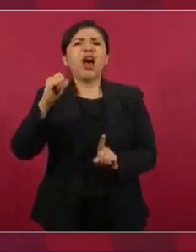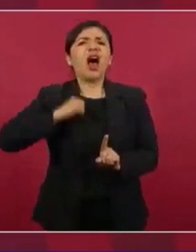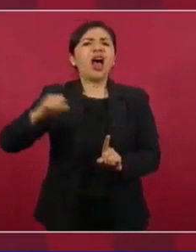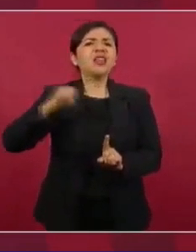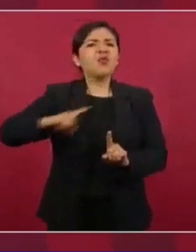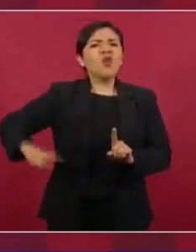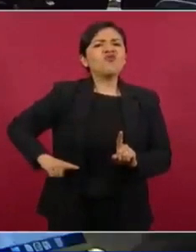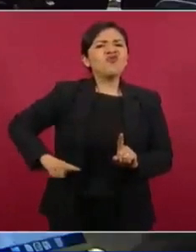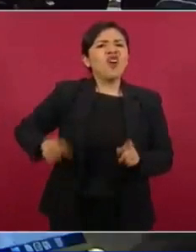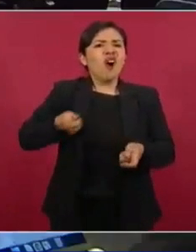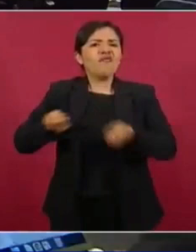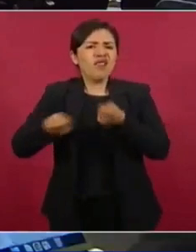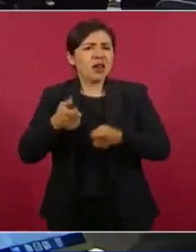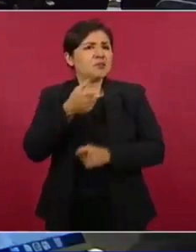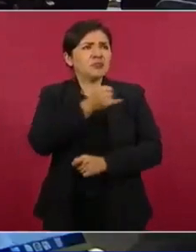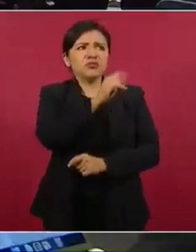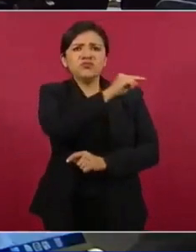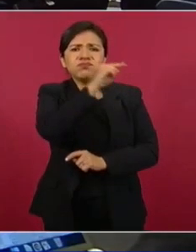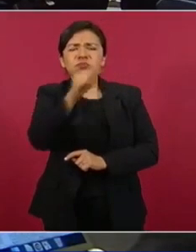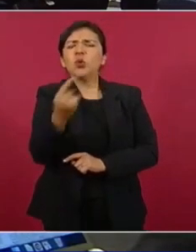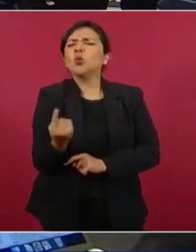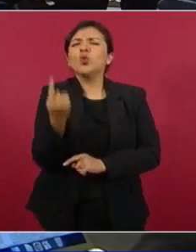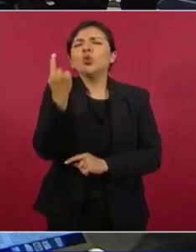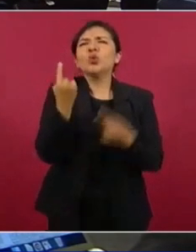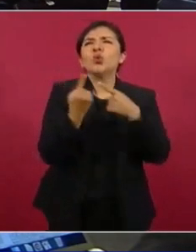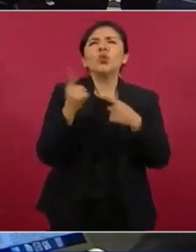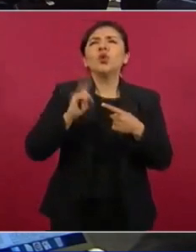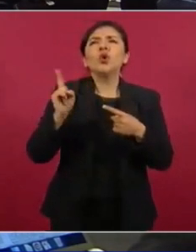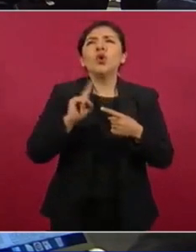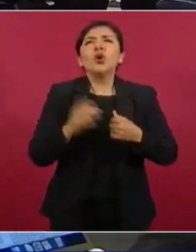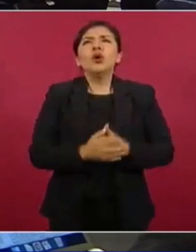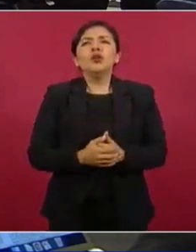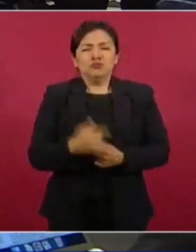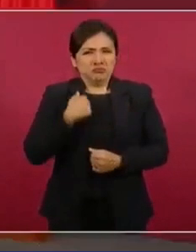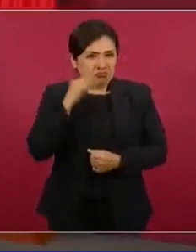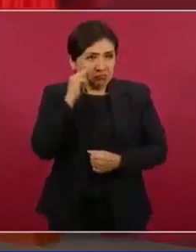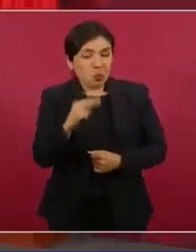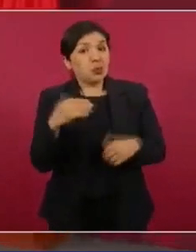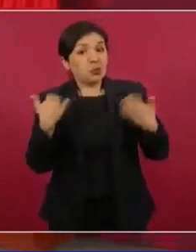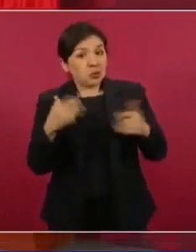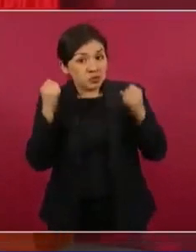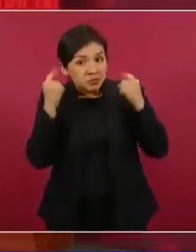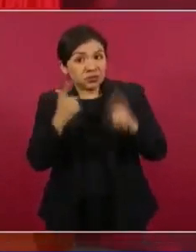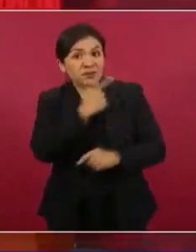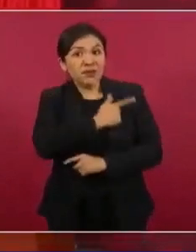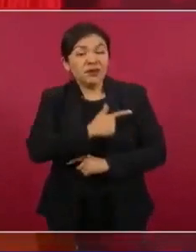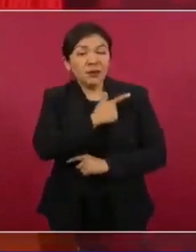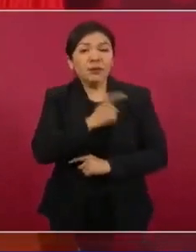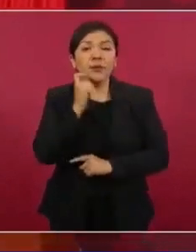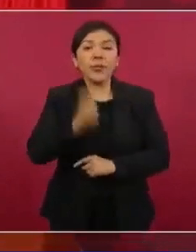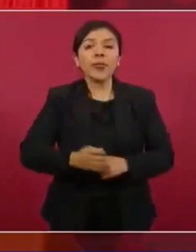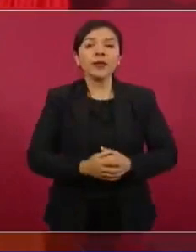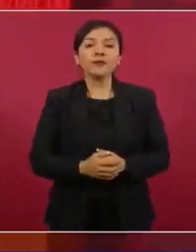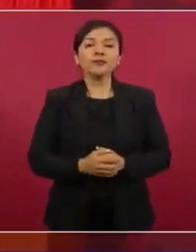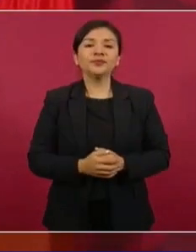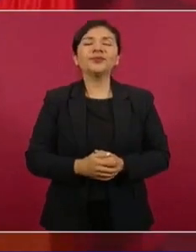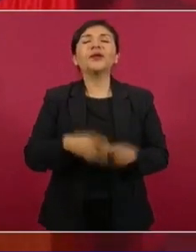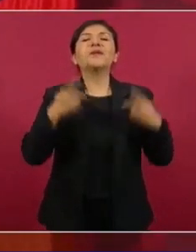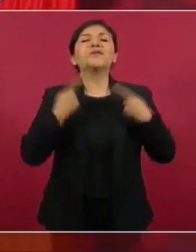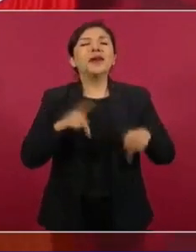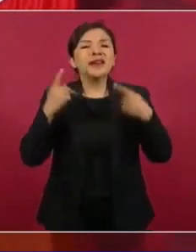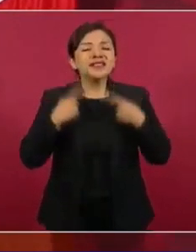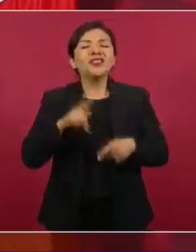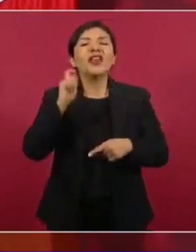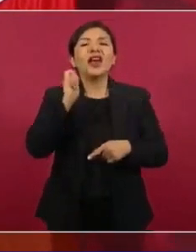Hubo una excepción que me dio gusto, el del nieto